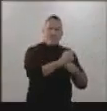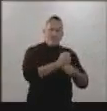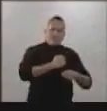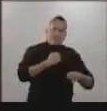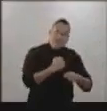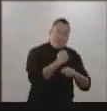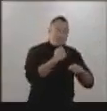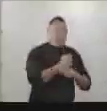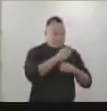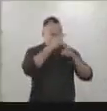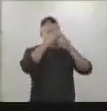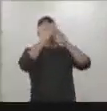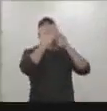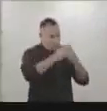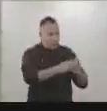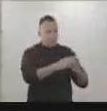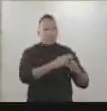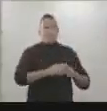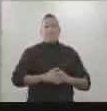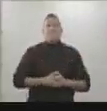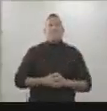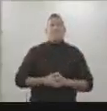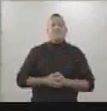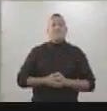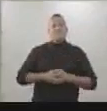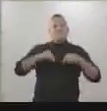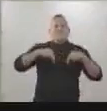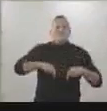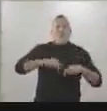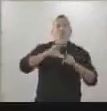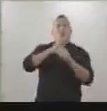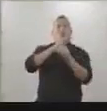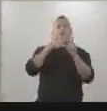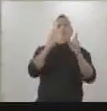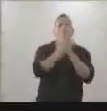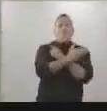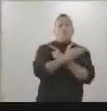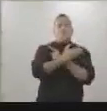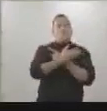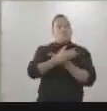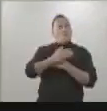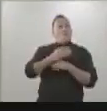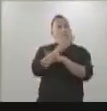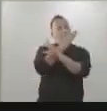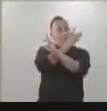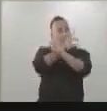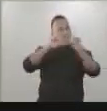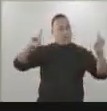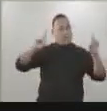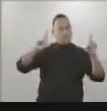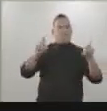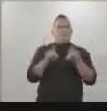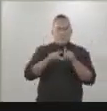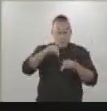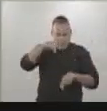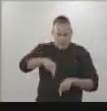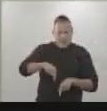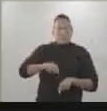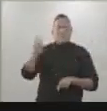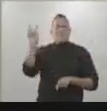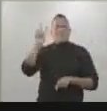de la democracia. La cultura